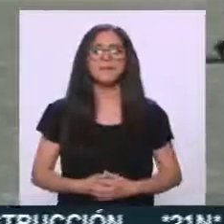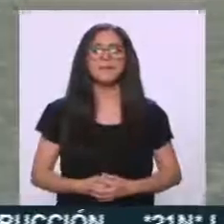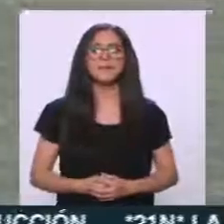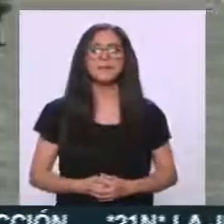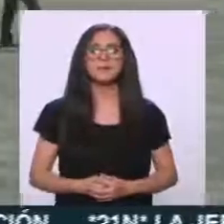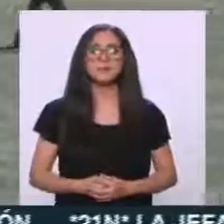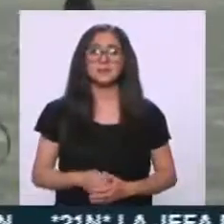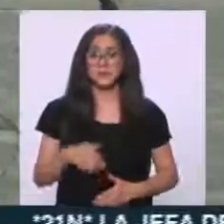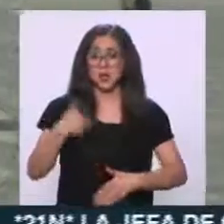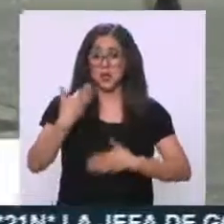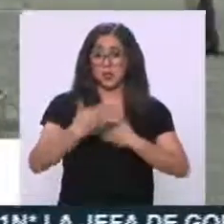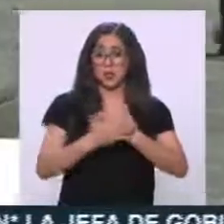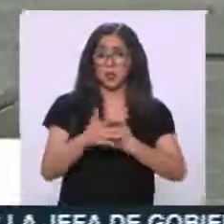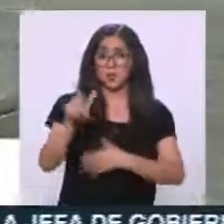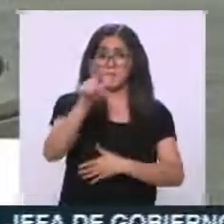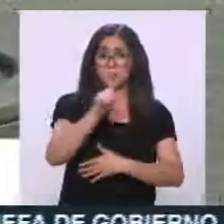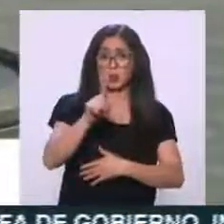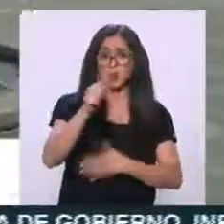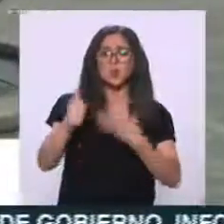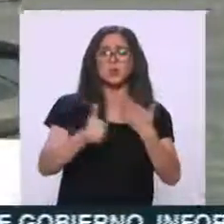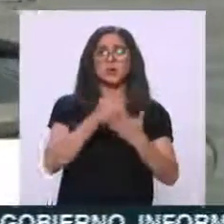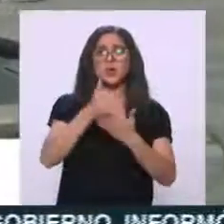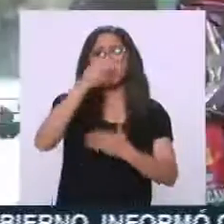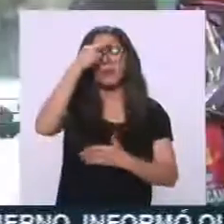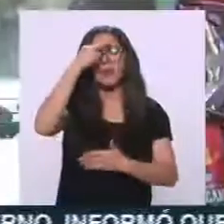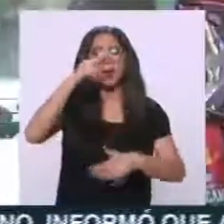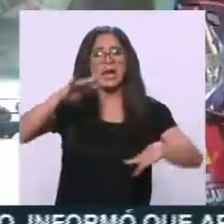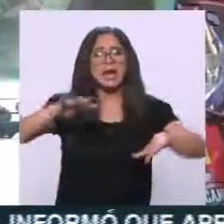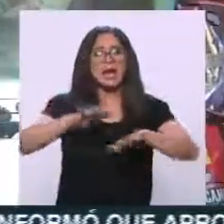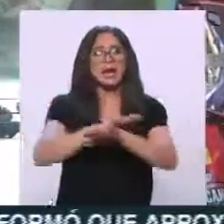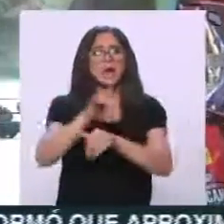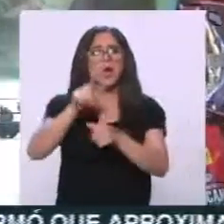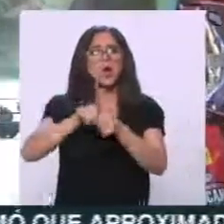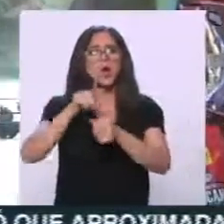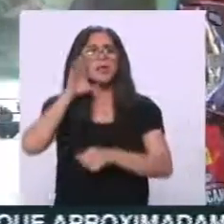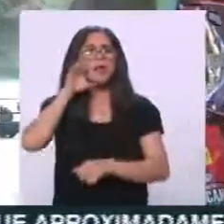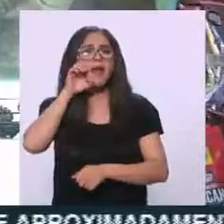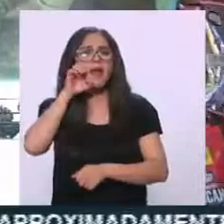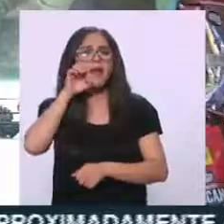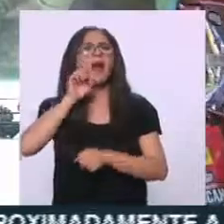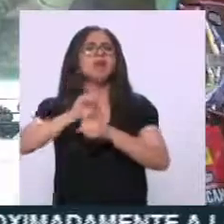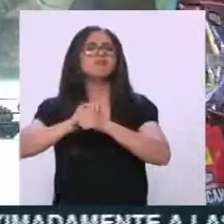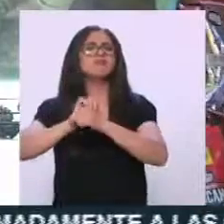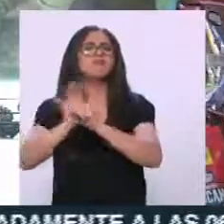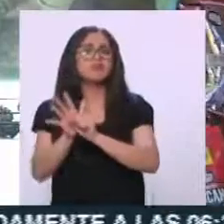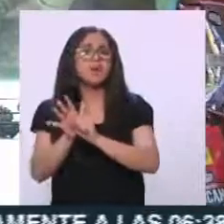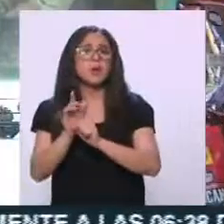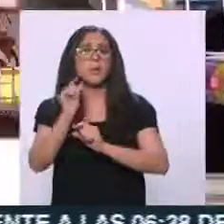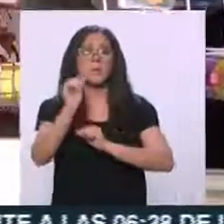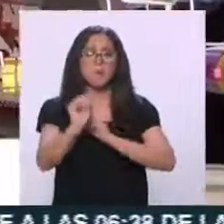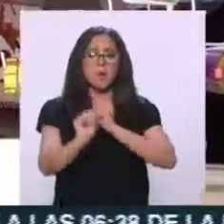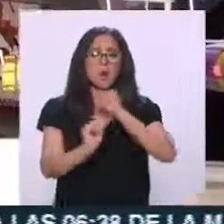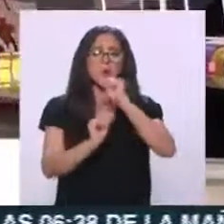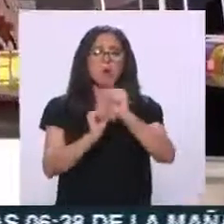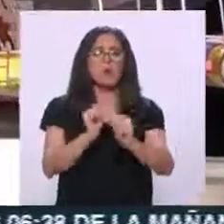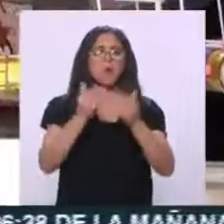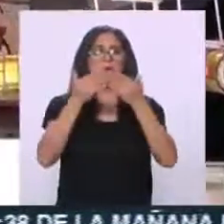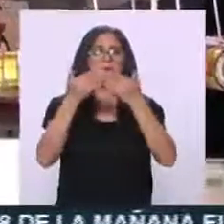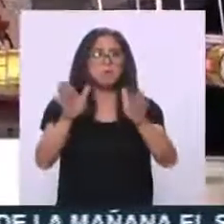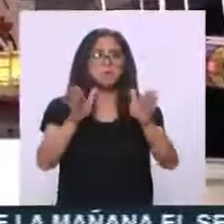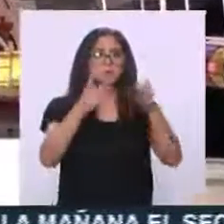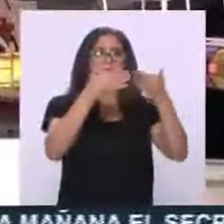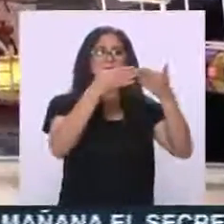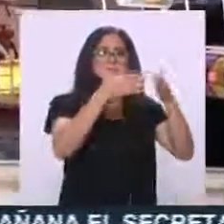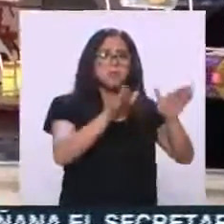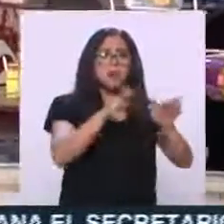A partir de lunes, la Ciudad de México estará en semáforo naranja COVID-19, por lo que se reaperturarán de manera paulatina,